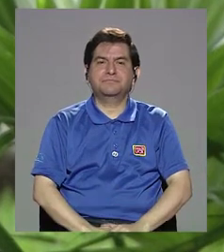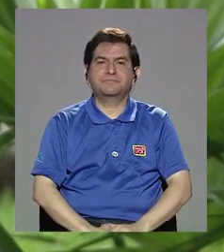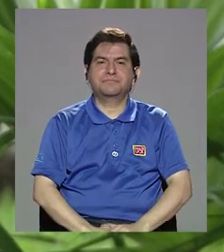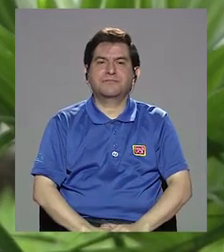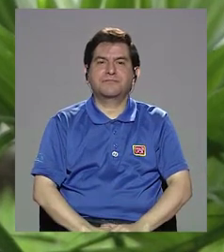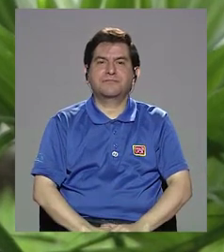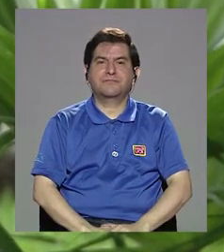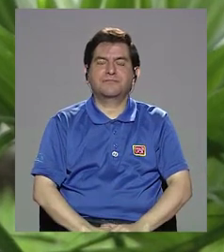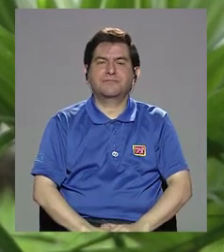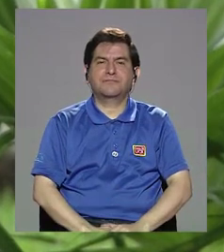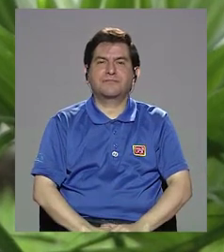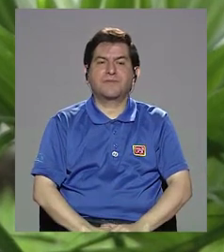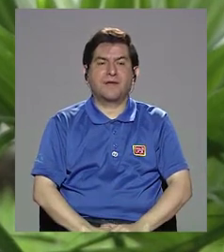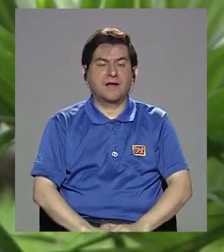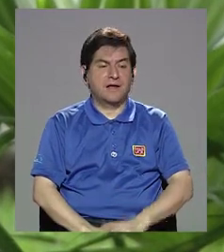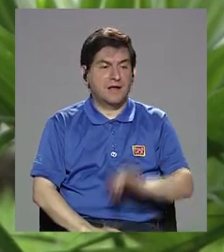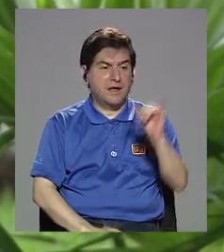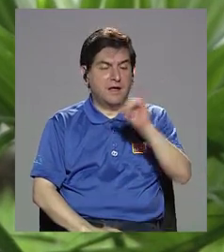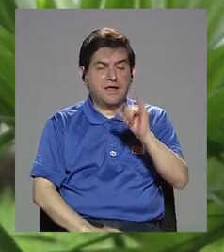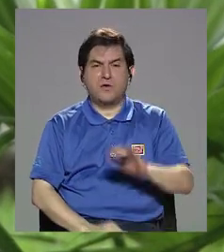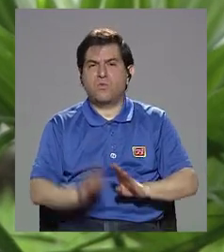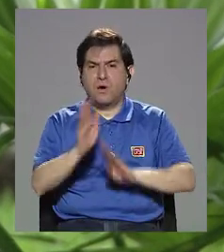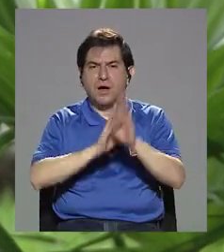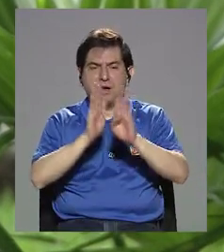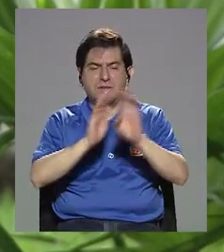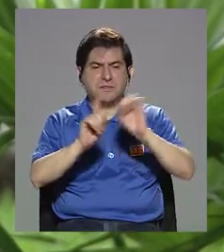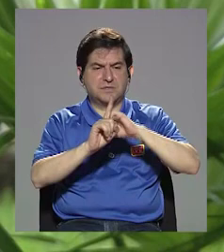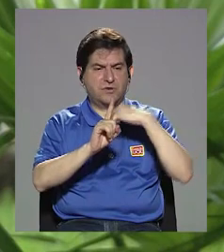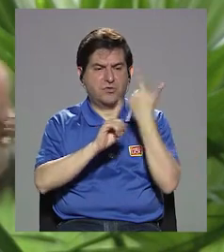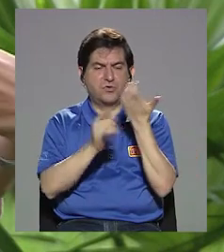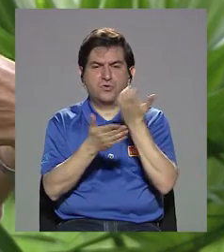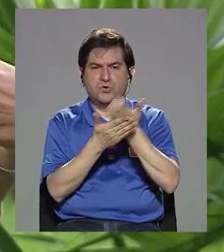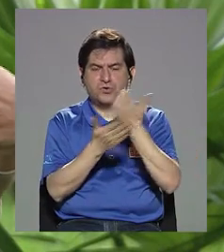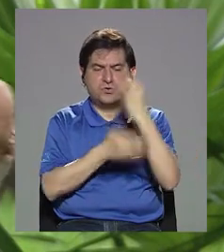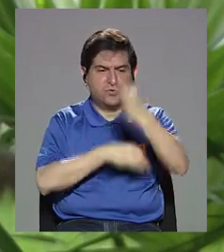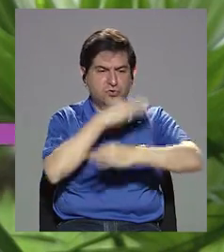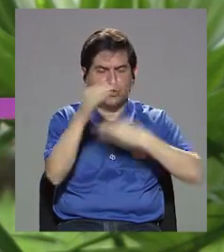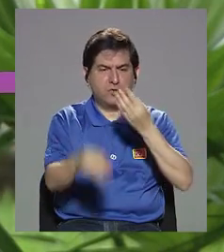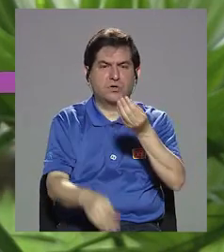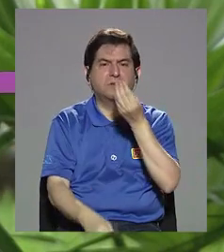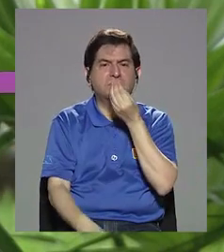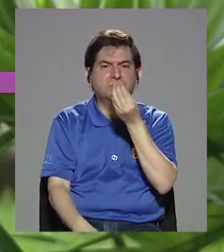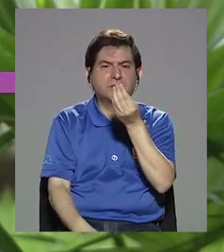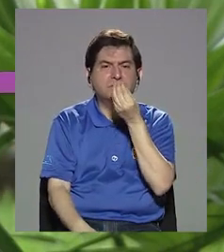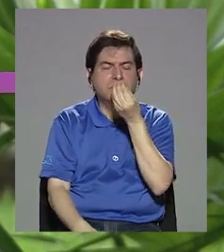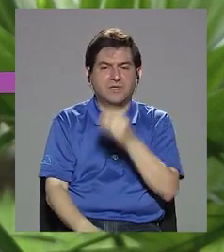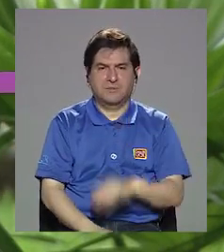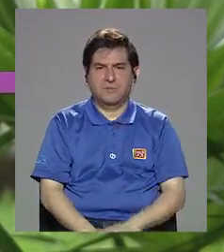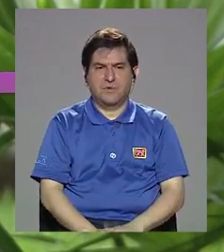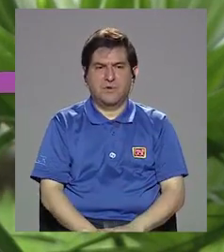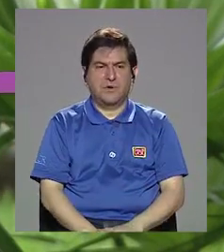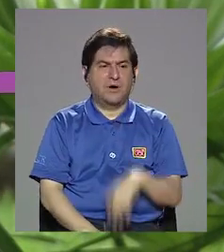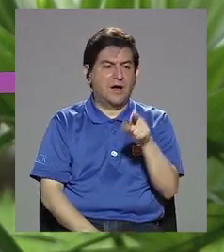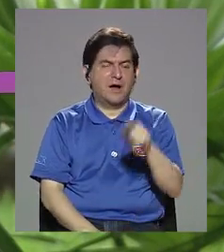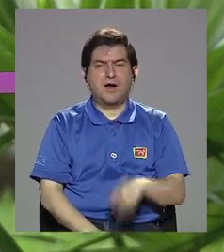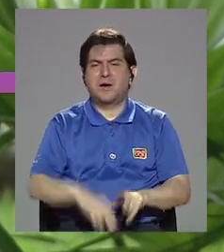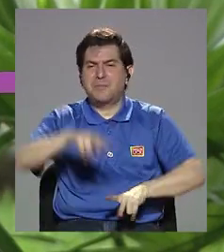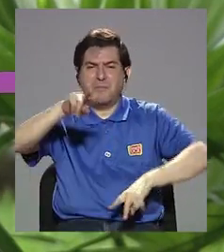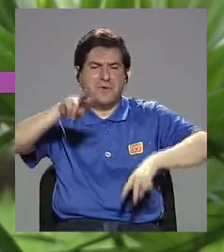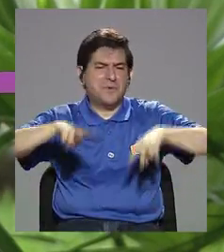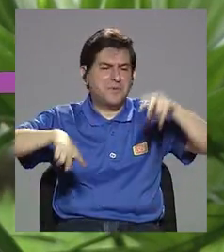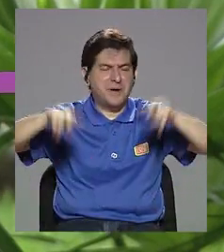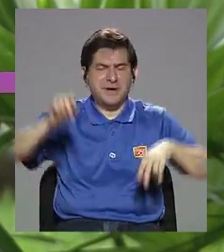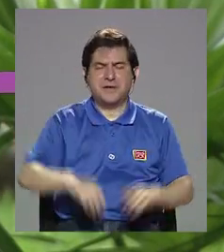incluso a nivel de desarrollo socioeconómico, este tipo de dieta, por los subes y bajas del